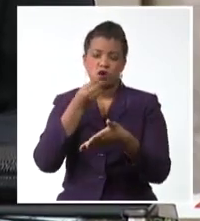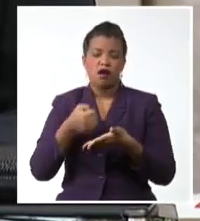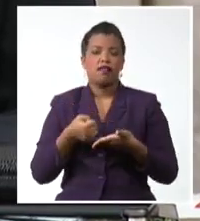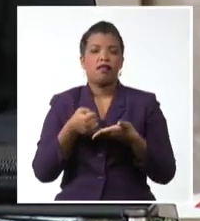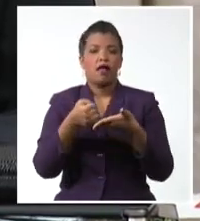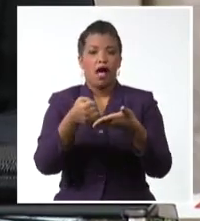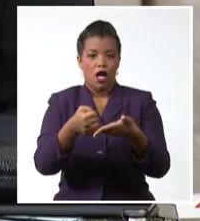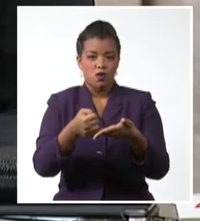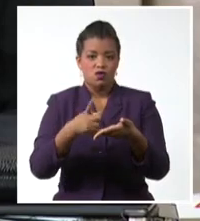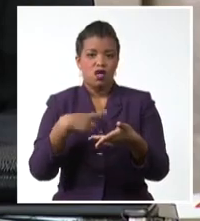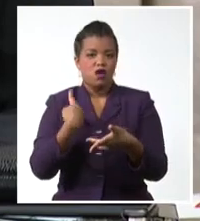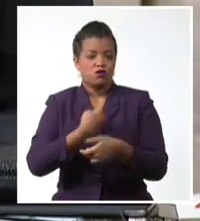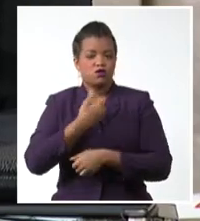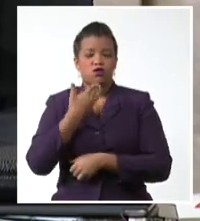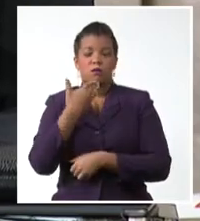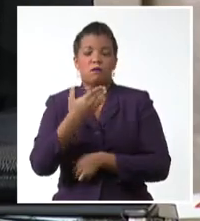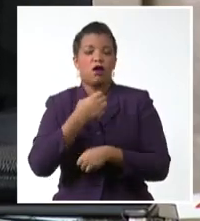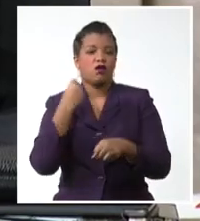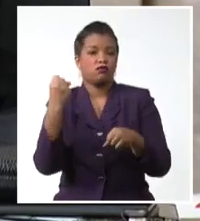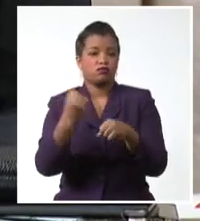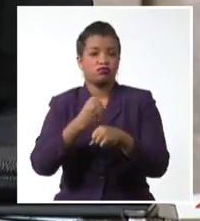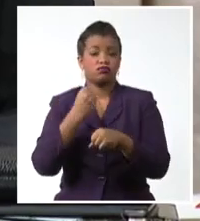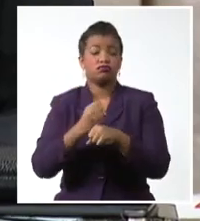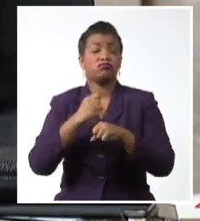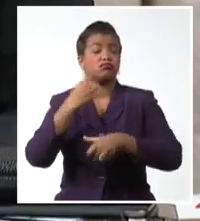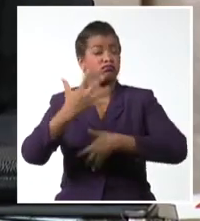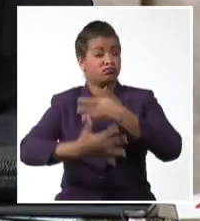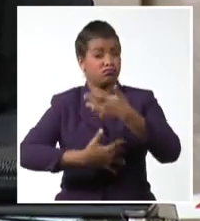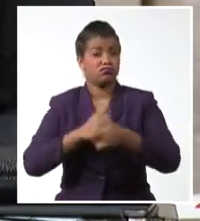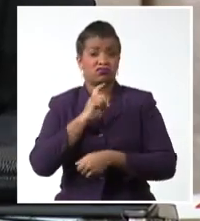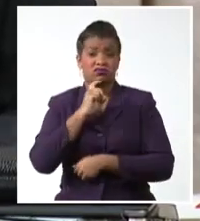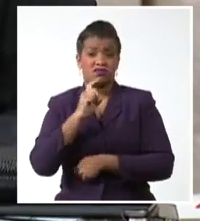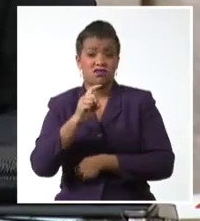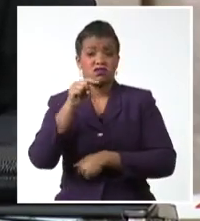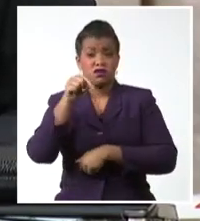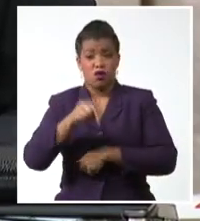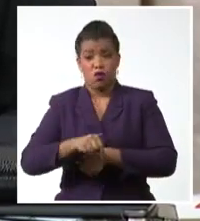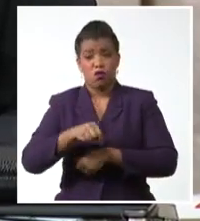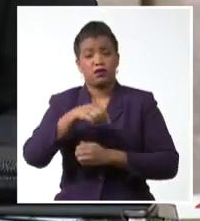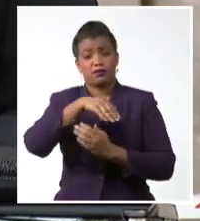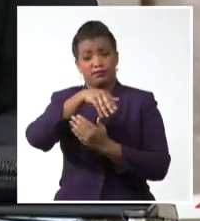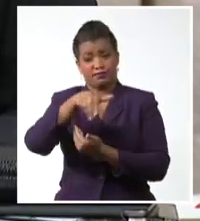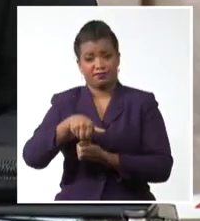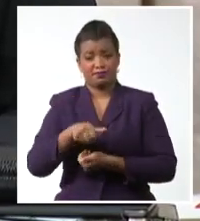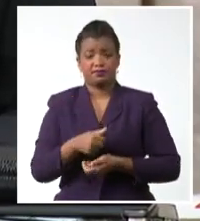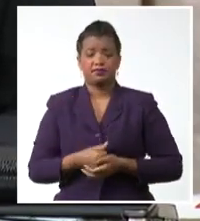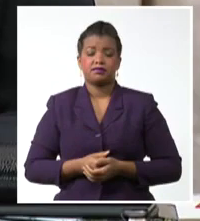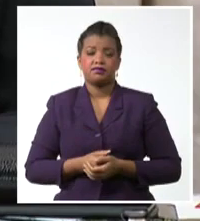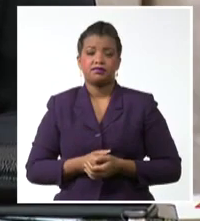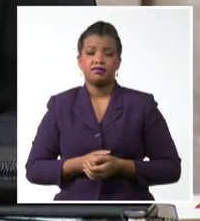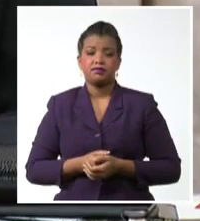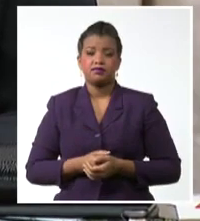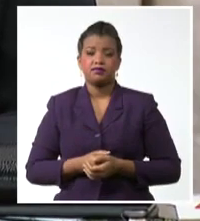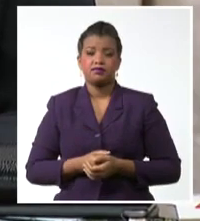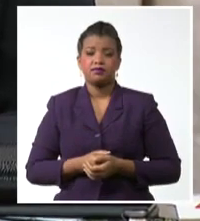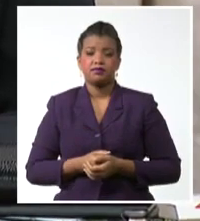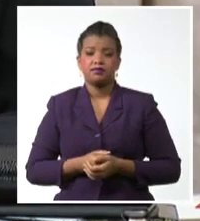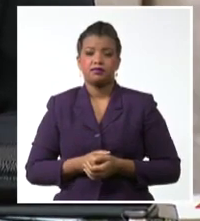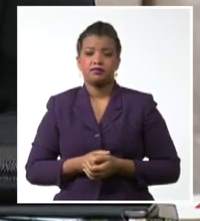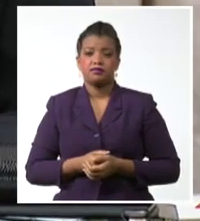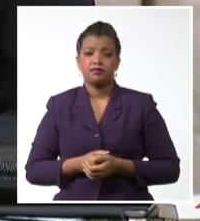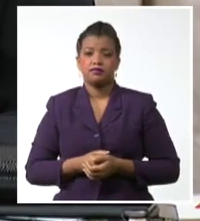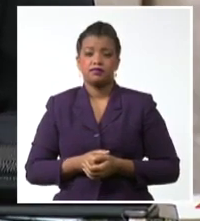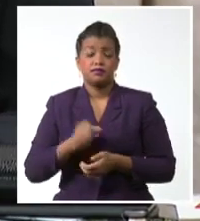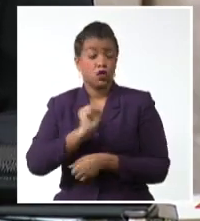superar las múltiples crisis que enfrentan hoy América Latina y el Caribe para lograrlo es